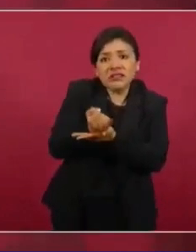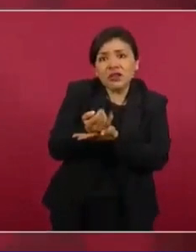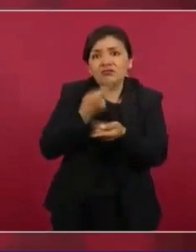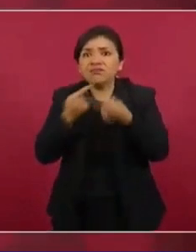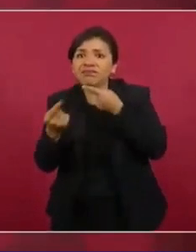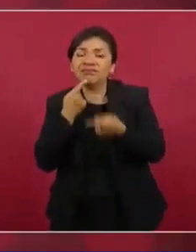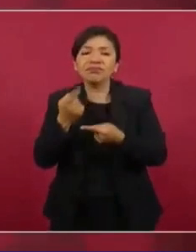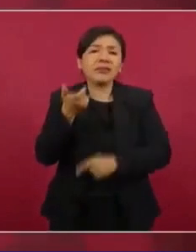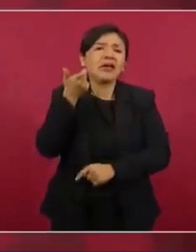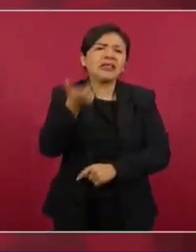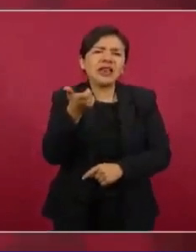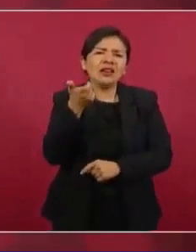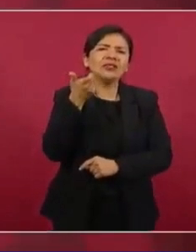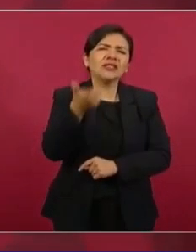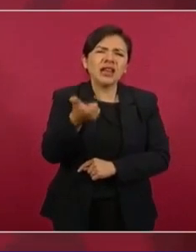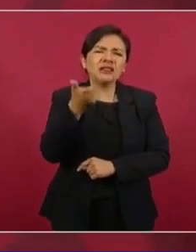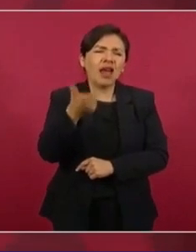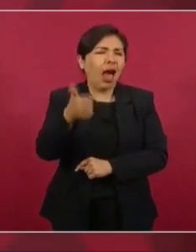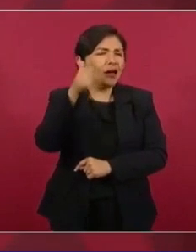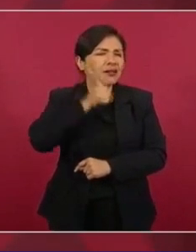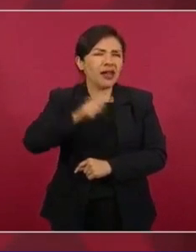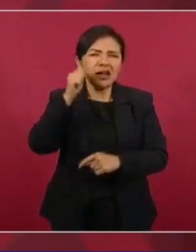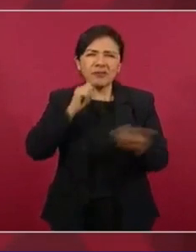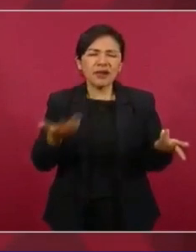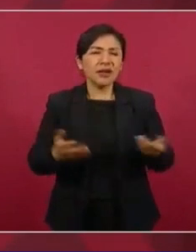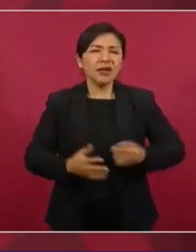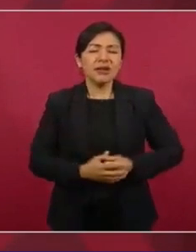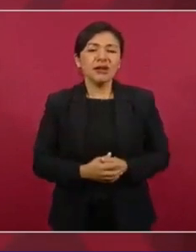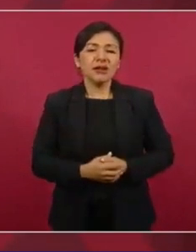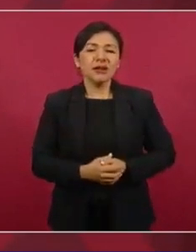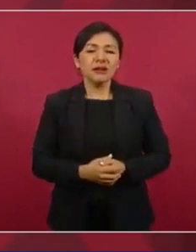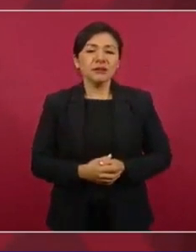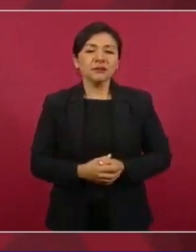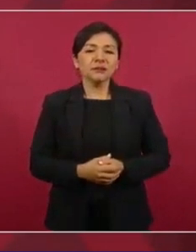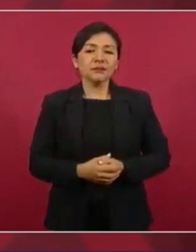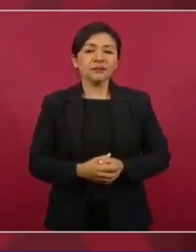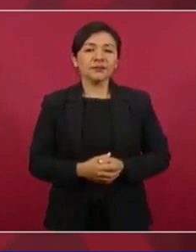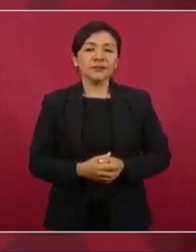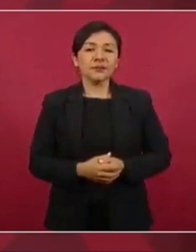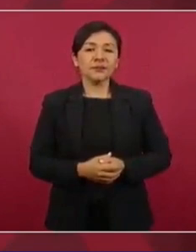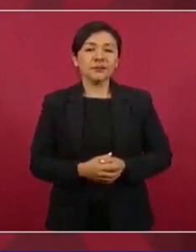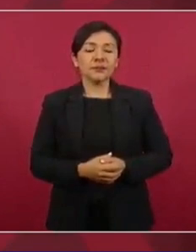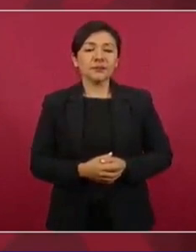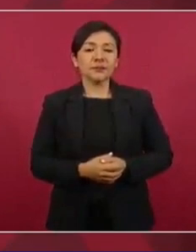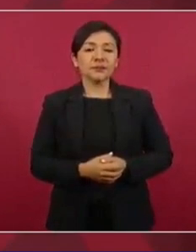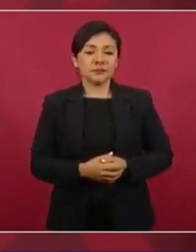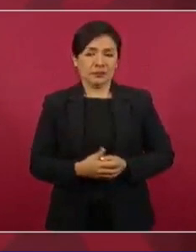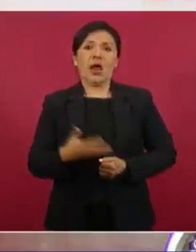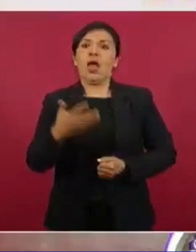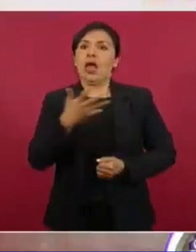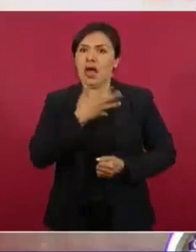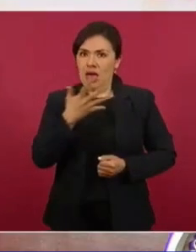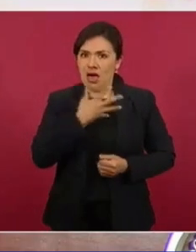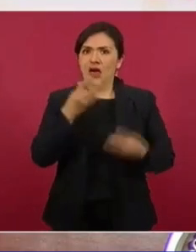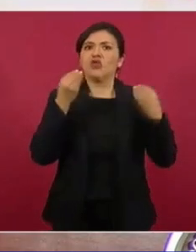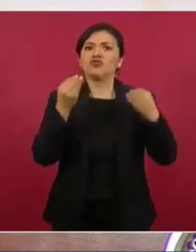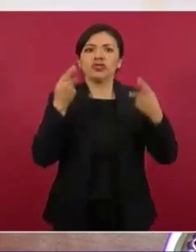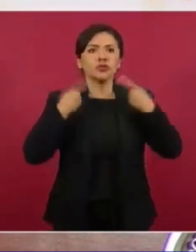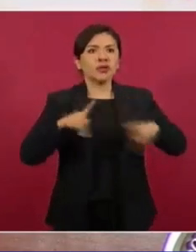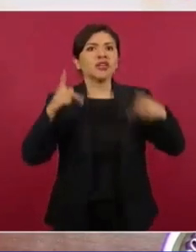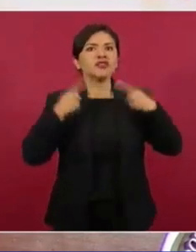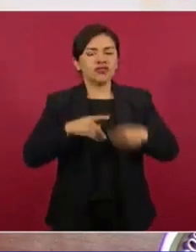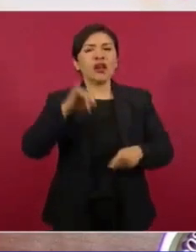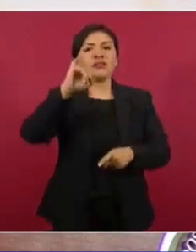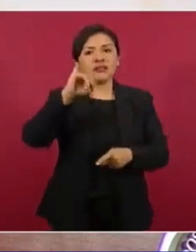el dinero. y tienen muchos lectores, porque